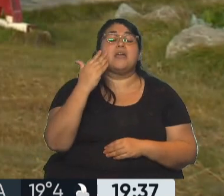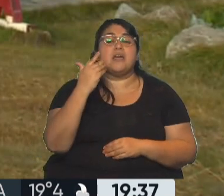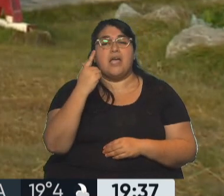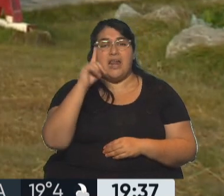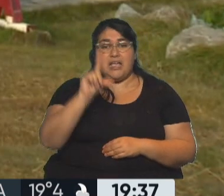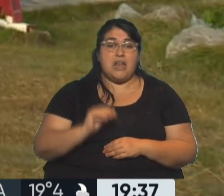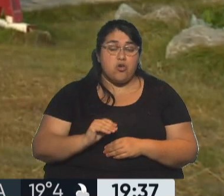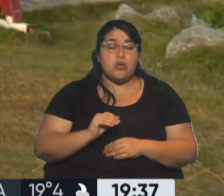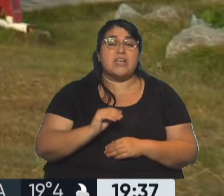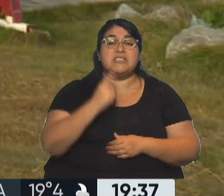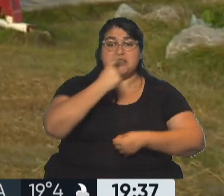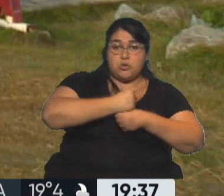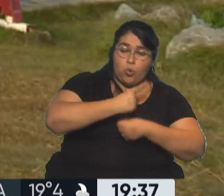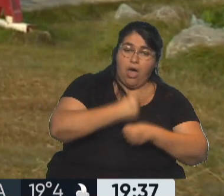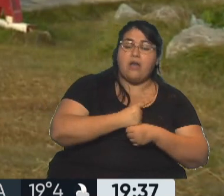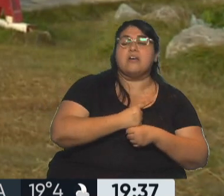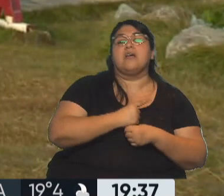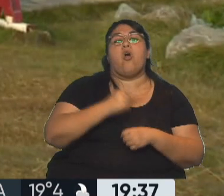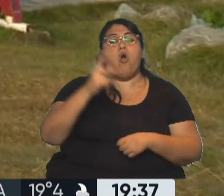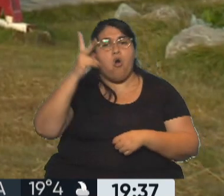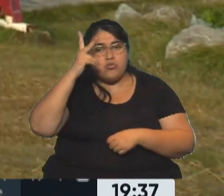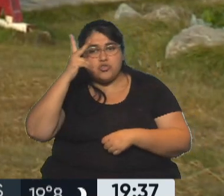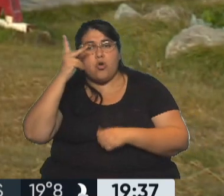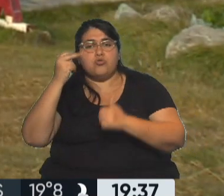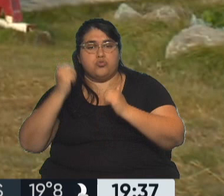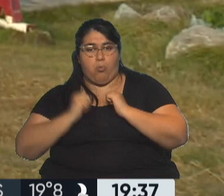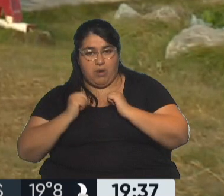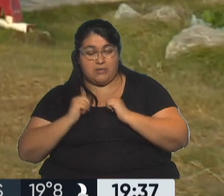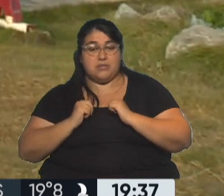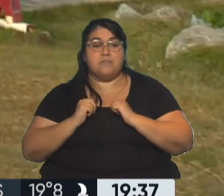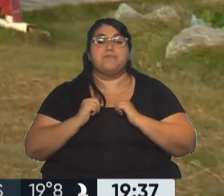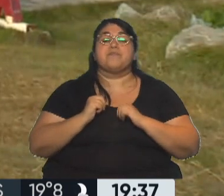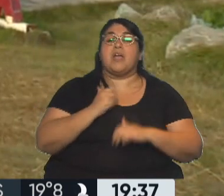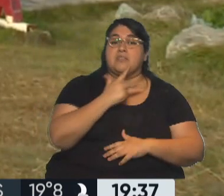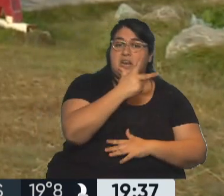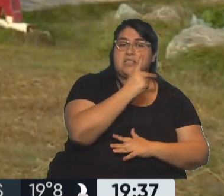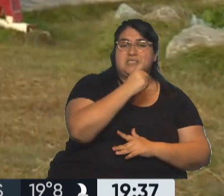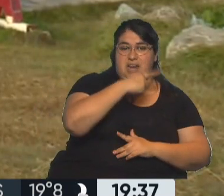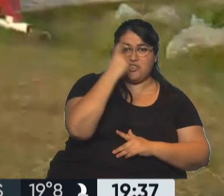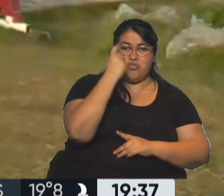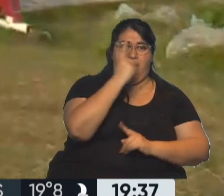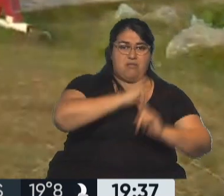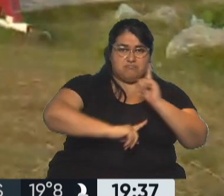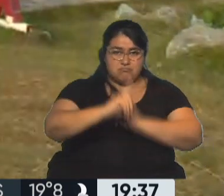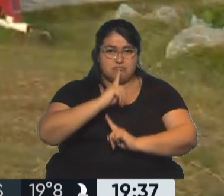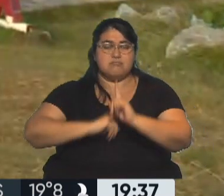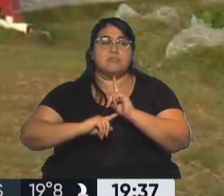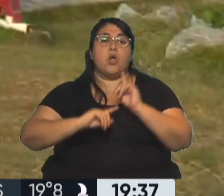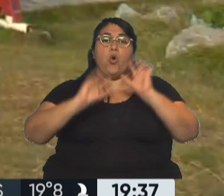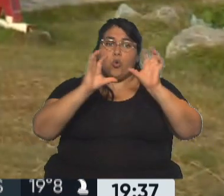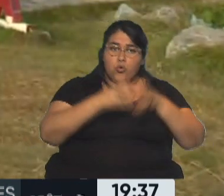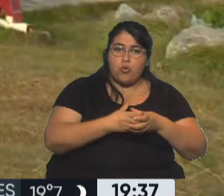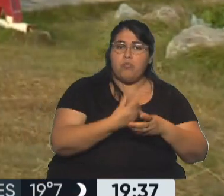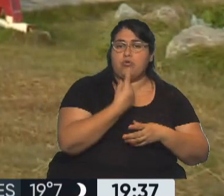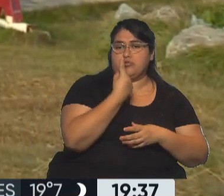suplentes, y se van a renovar 3 diputados nacionales, 2 corresponden al frente de todos y 1